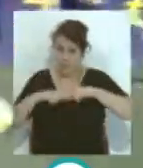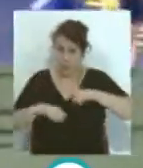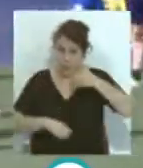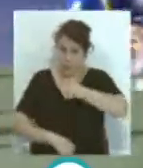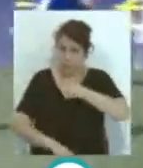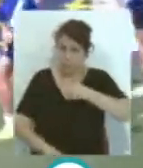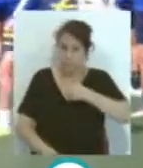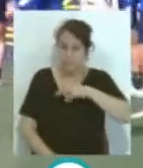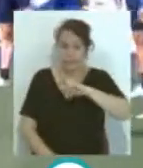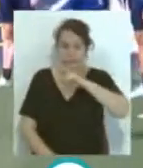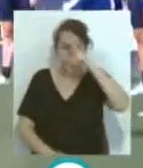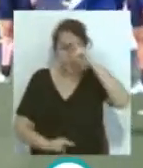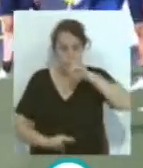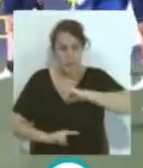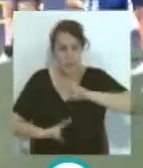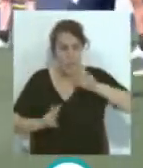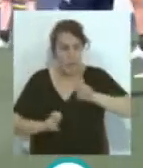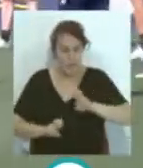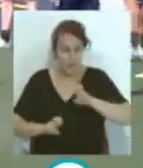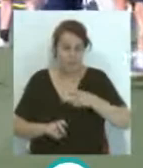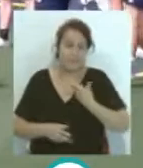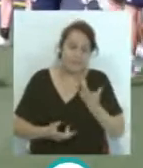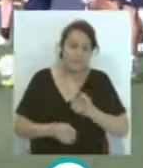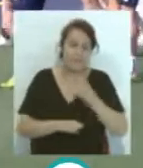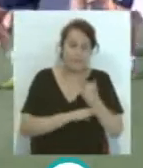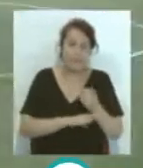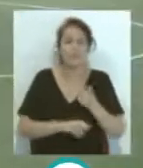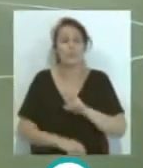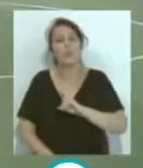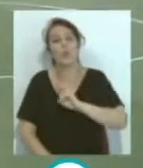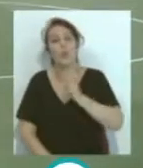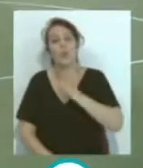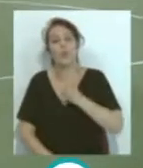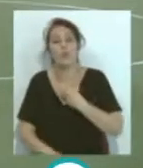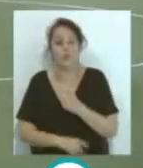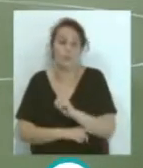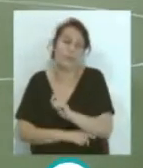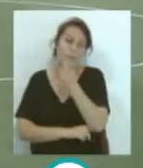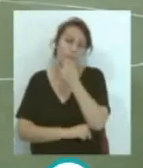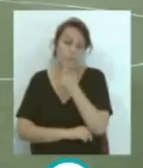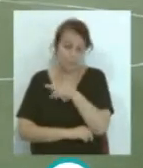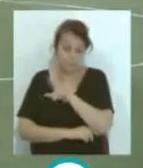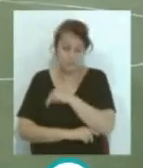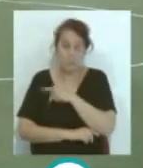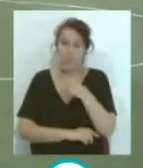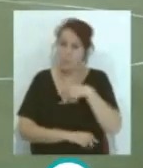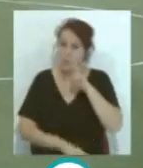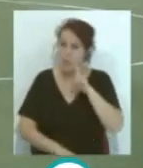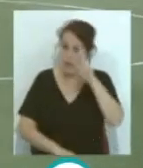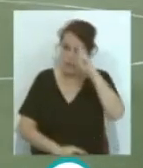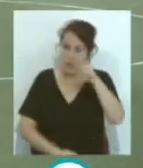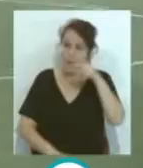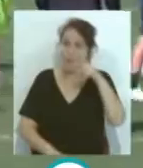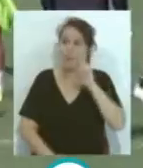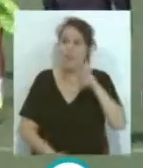hay otros unos respetos que se imponen... ...y hay otros respetos que se ganan... ...y Álvaro está ganando el respeto... ...ahí vemos justamente al Pacha